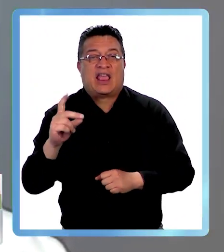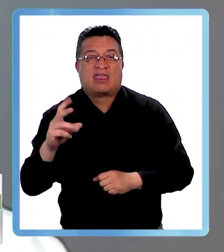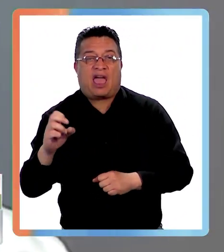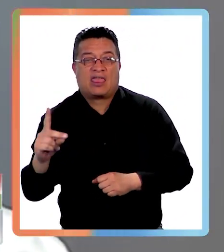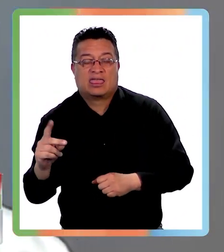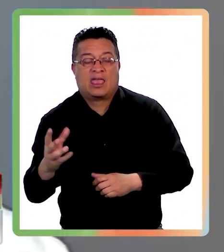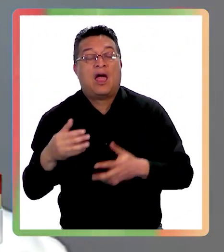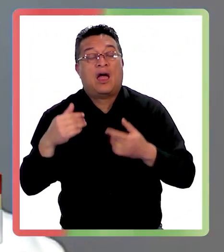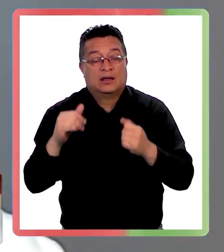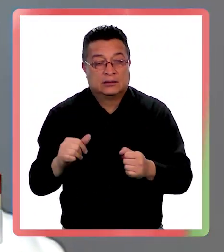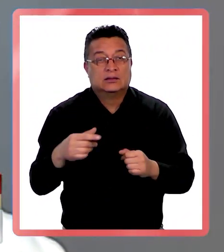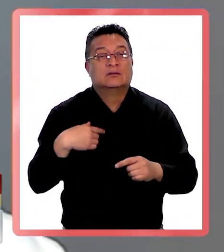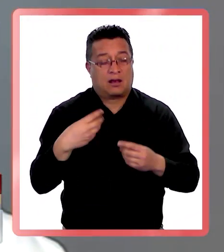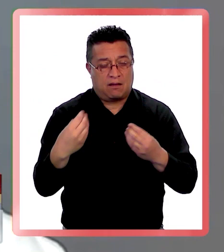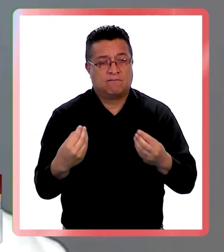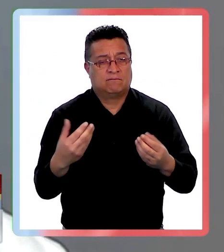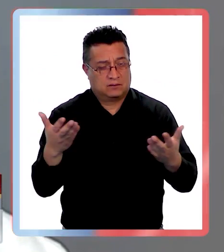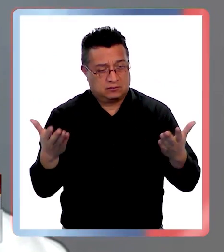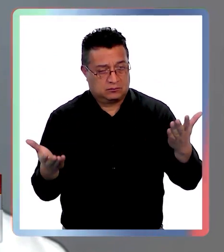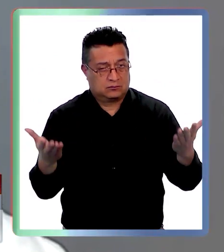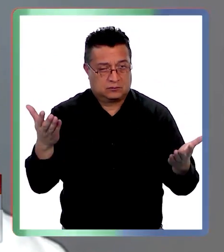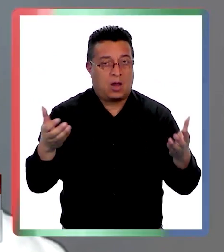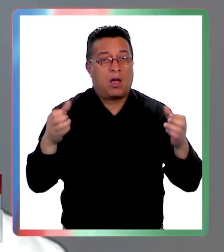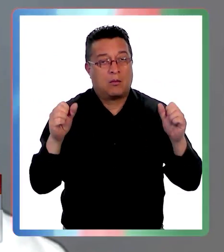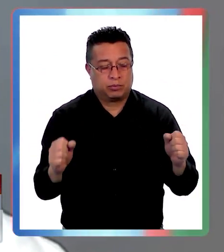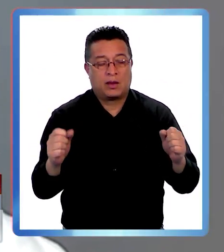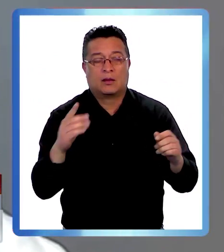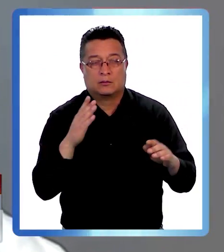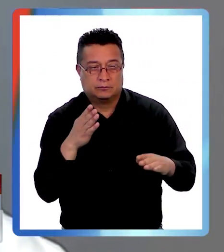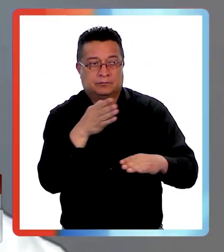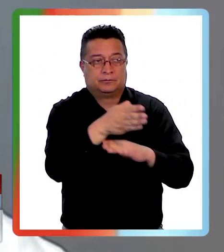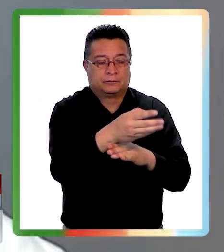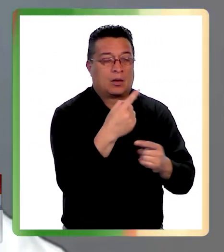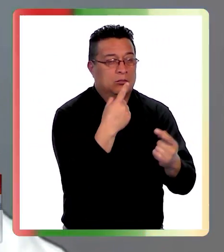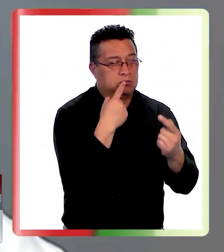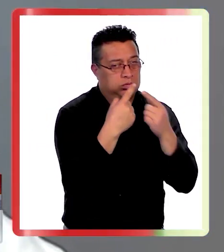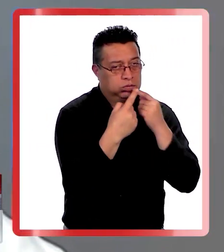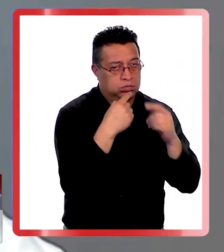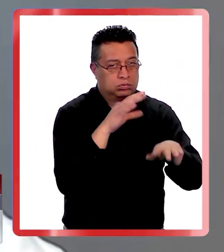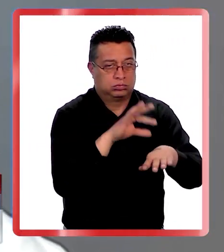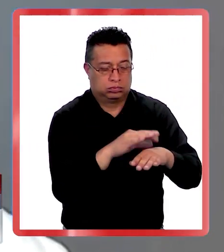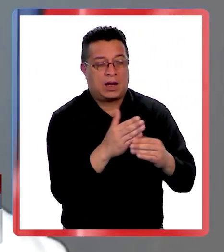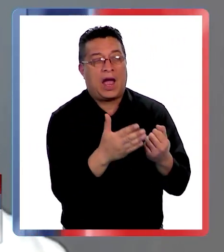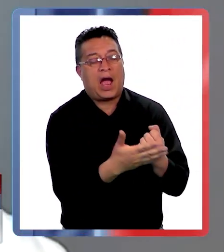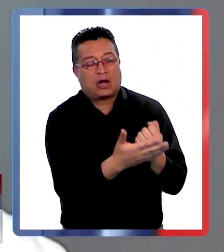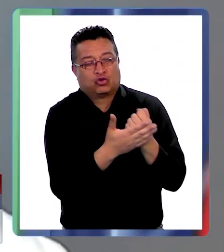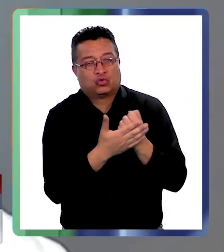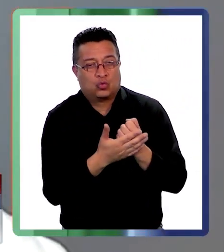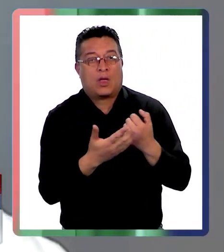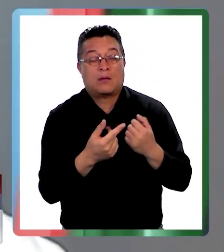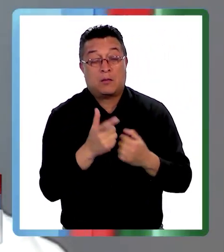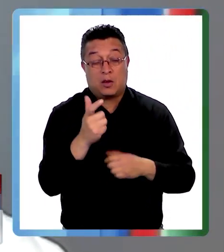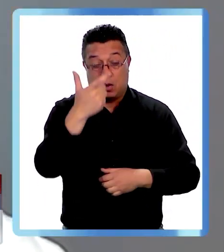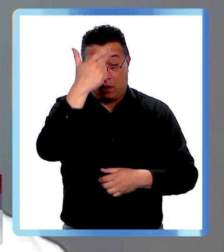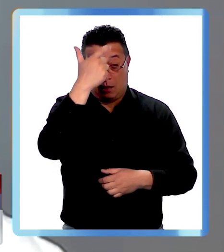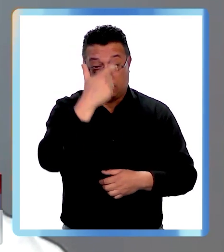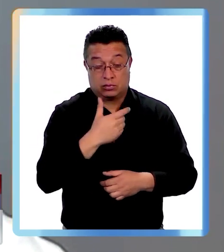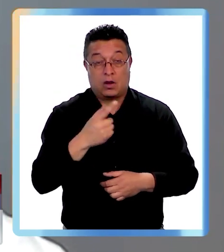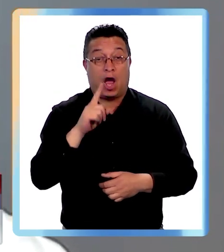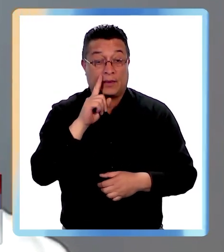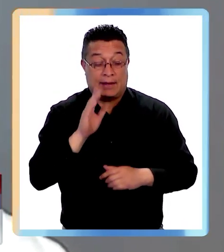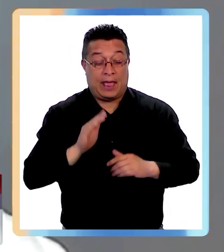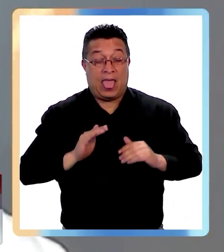está bien eso, ¿no? Puede llevar a consultar y que las personas busquen un poco de ayuda. Pero una persona que tiene un cuadro